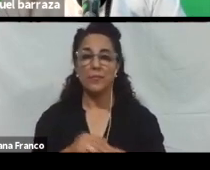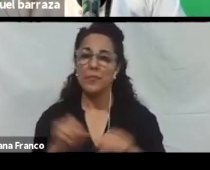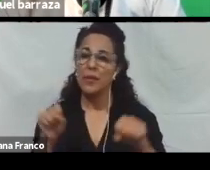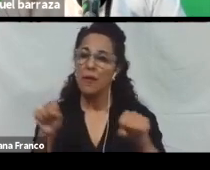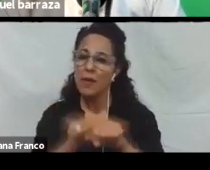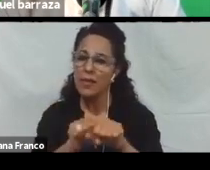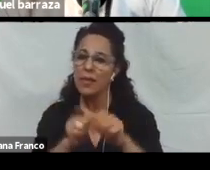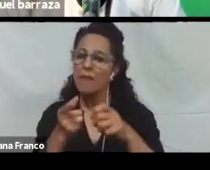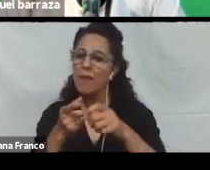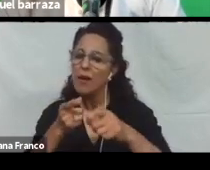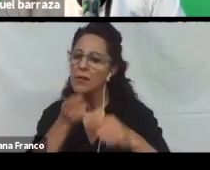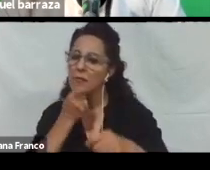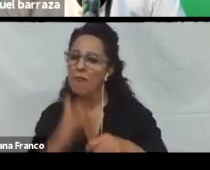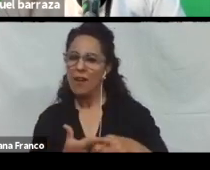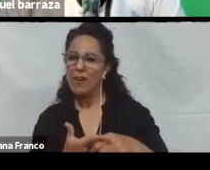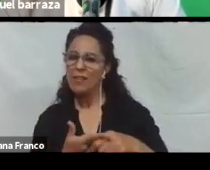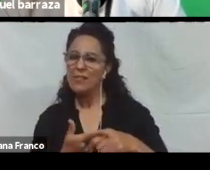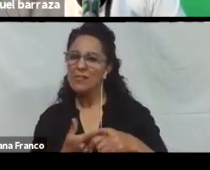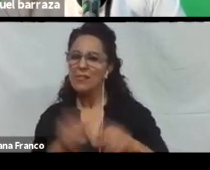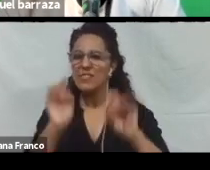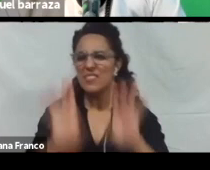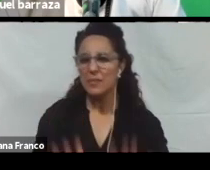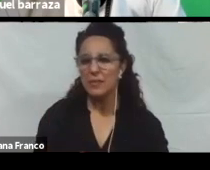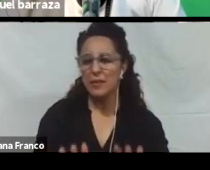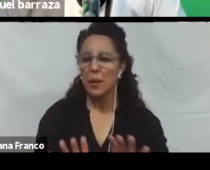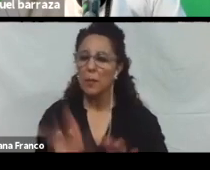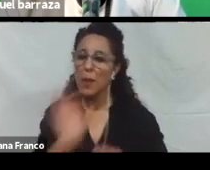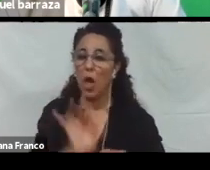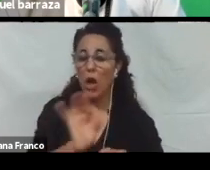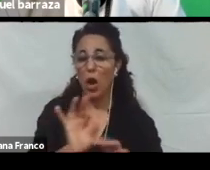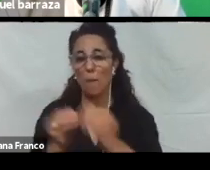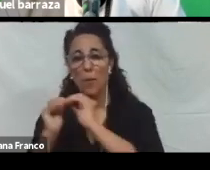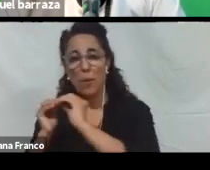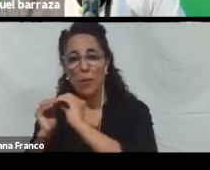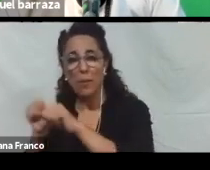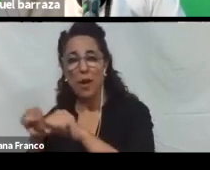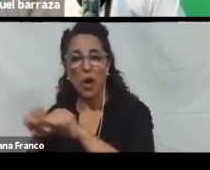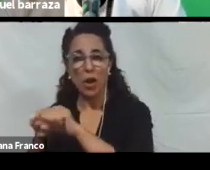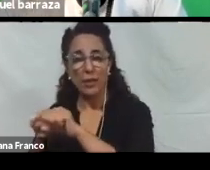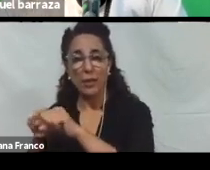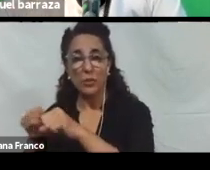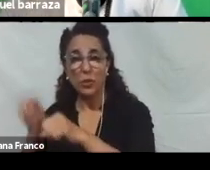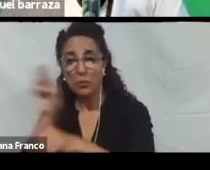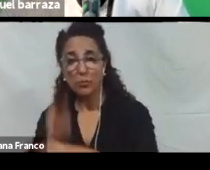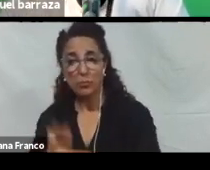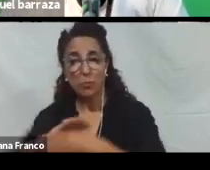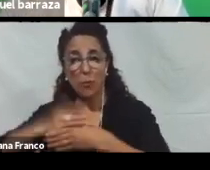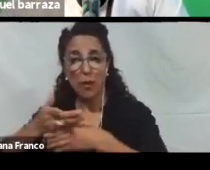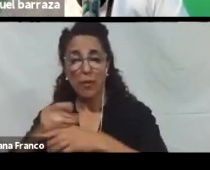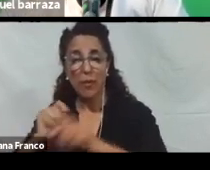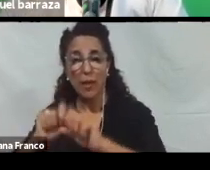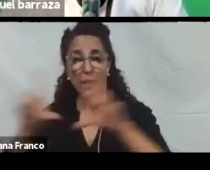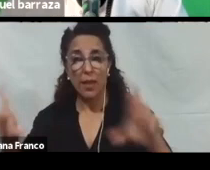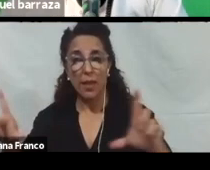liviana. Entonces. Si vos tenés. Problemas de conexión. O si tu. Lector de pantalla. No lee bien. Lo podés utilizar. Con. Con.